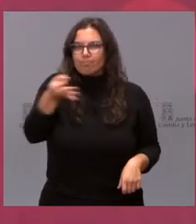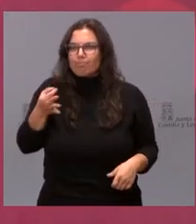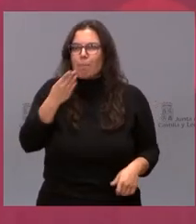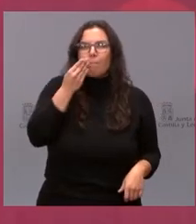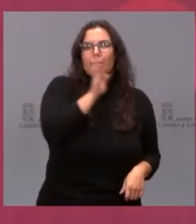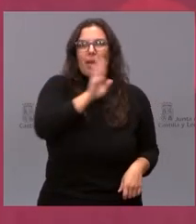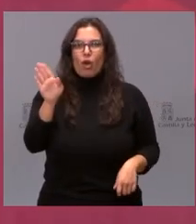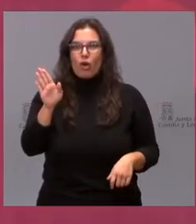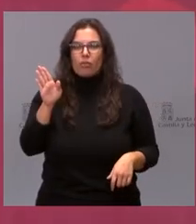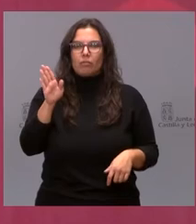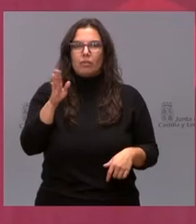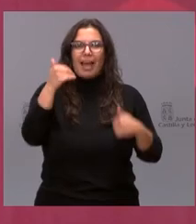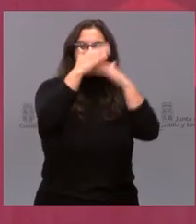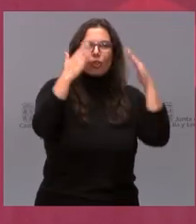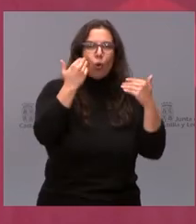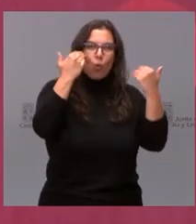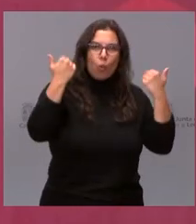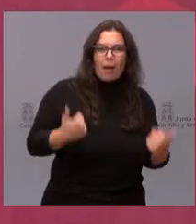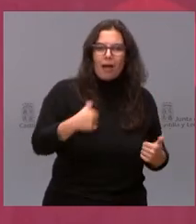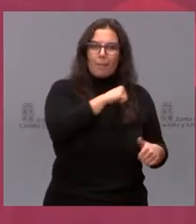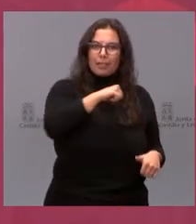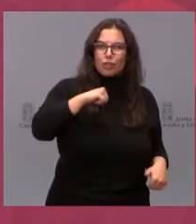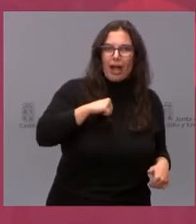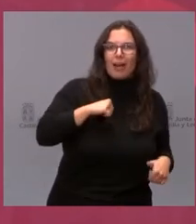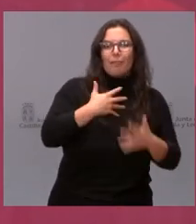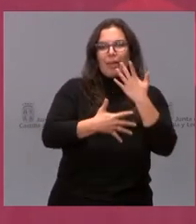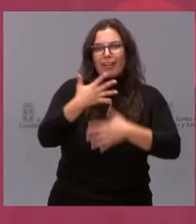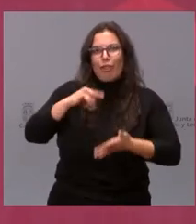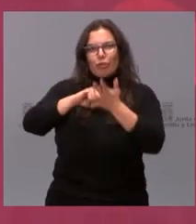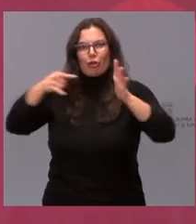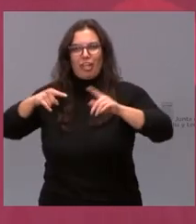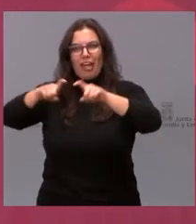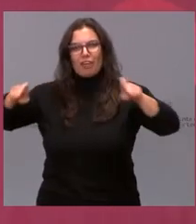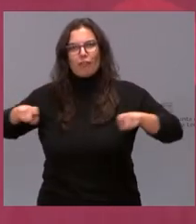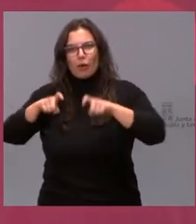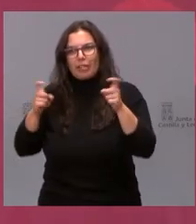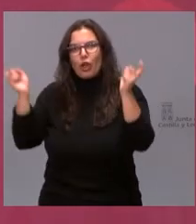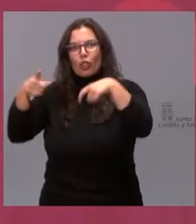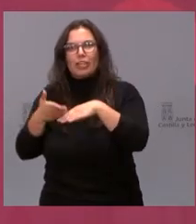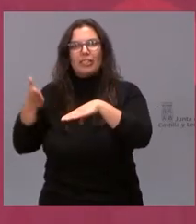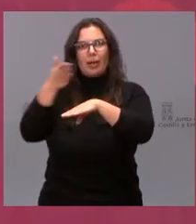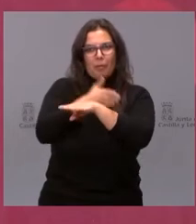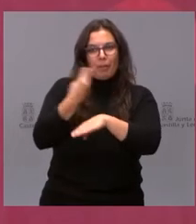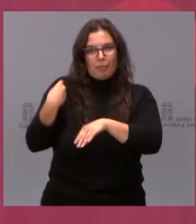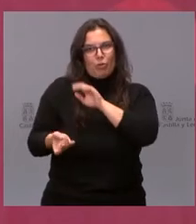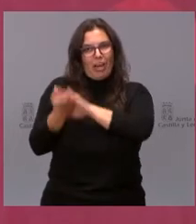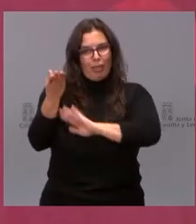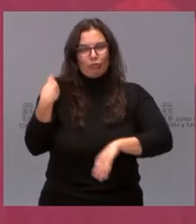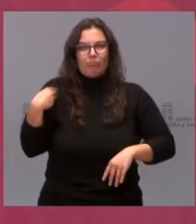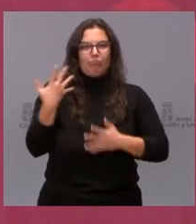personal con las nuevas tecnologías, con la informática y con la cita previa que hemos puesto en marcha.